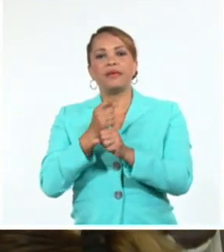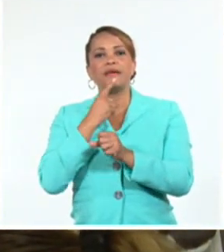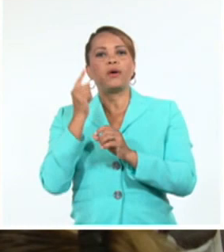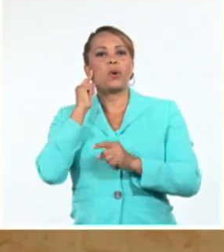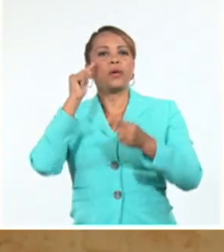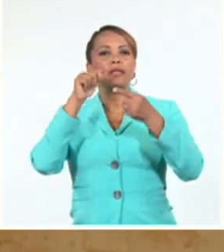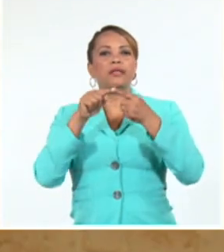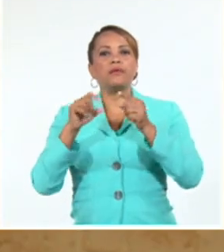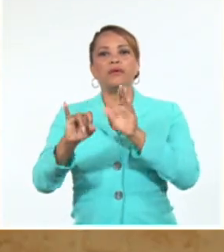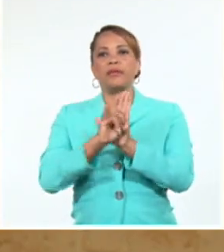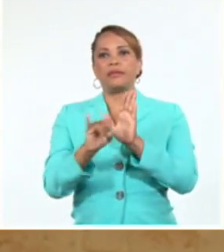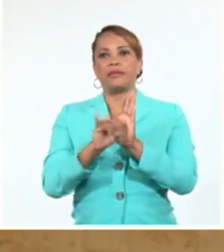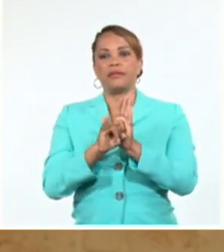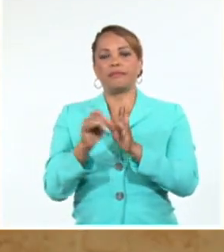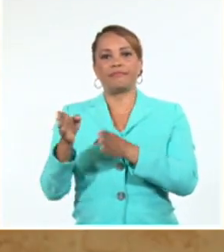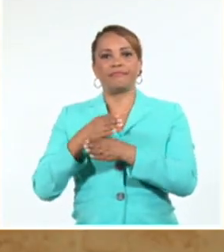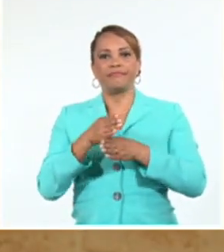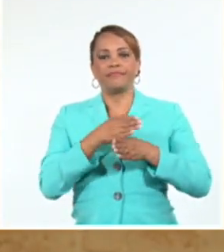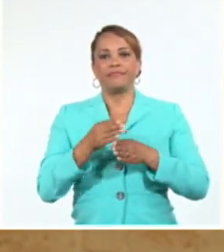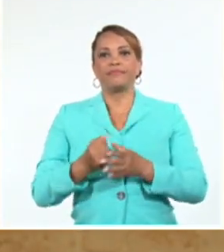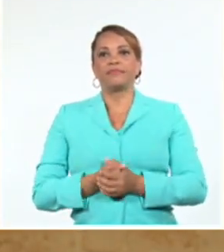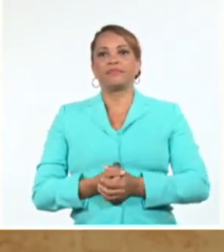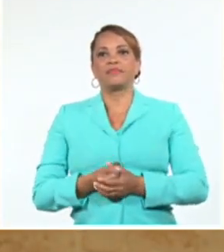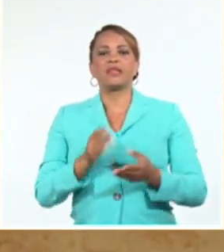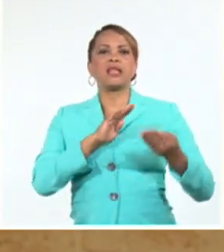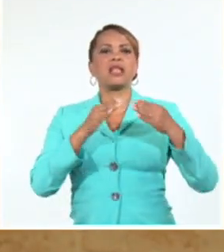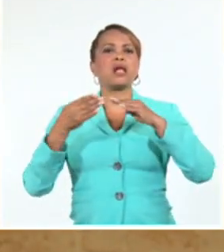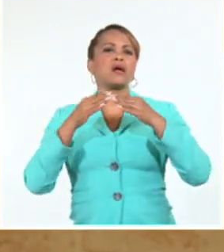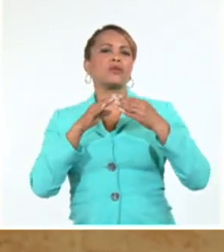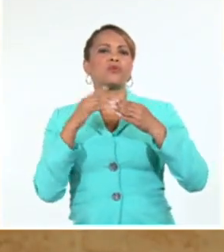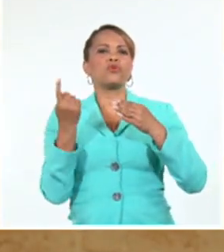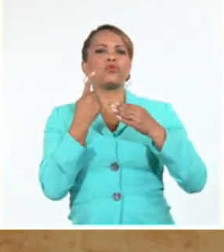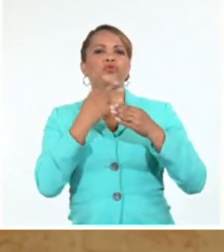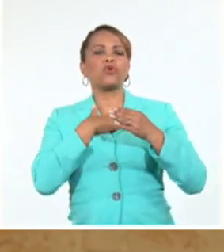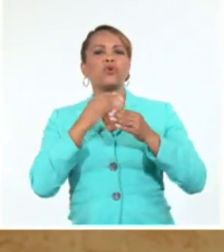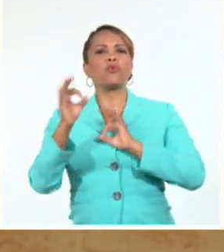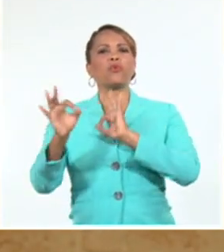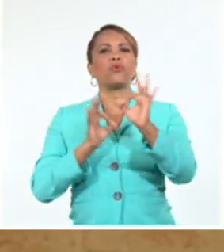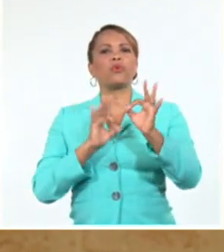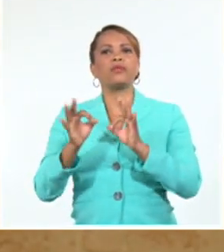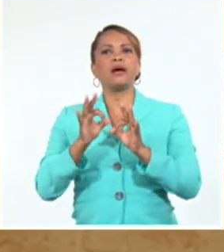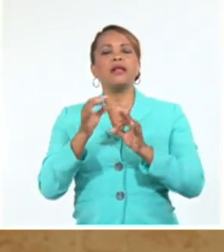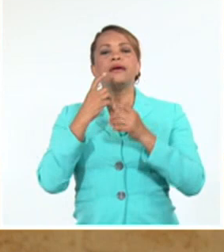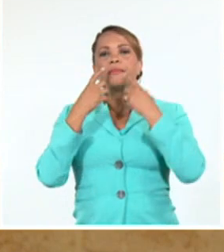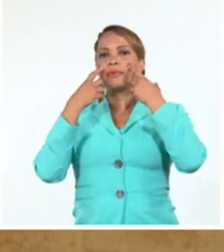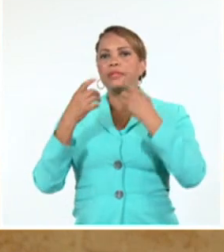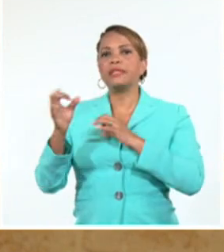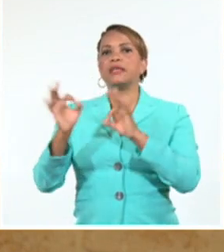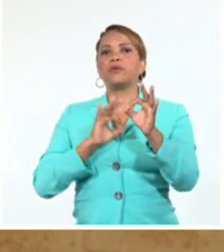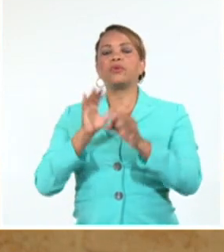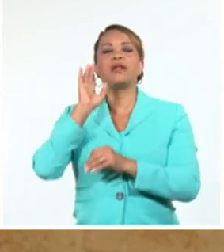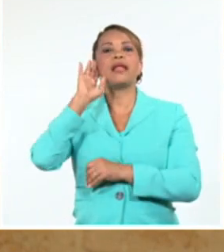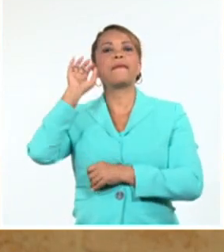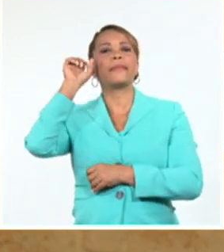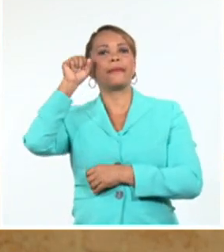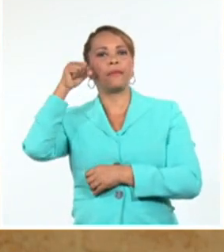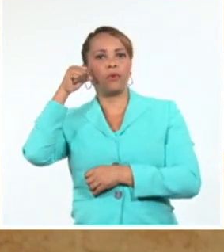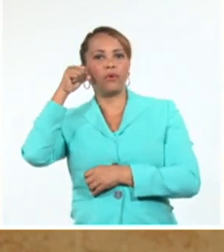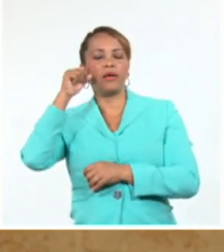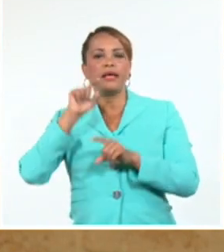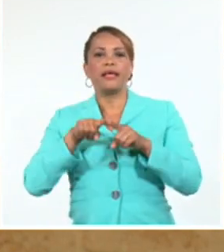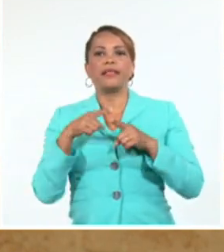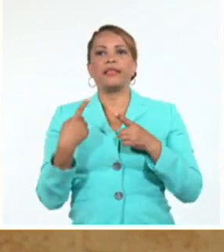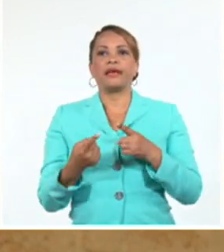creaciones. Aquí discutimos no solamente cómo preservar y la importancia de preservar esa memoria de